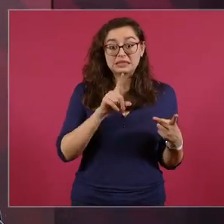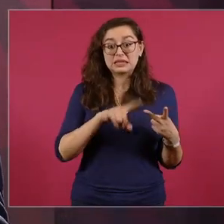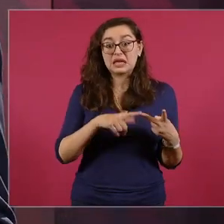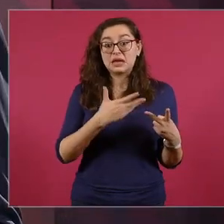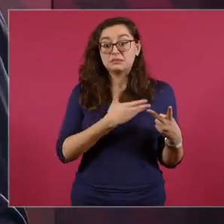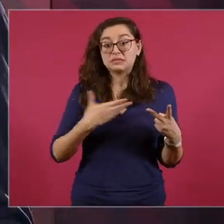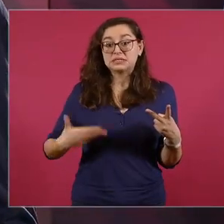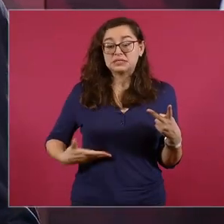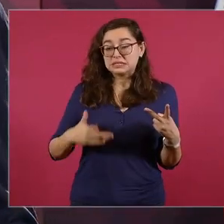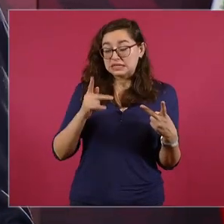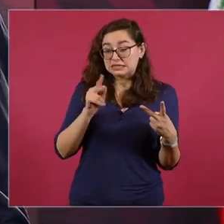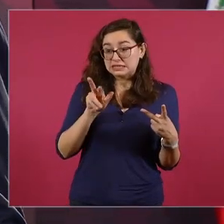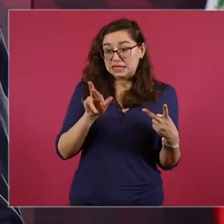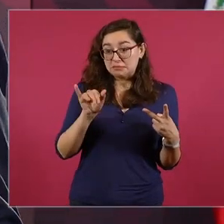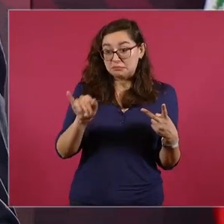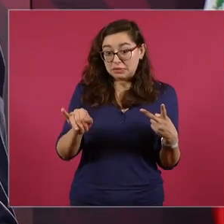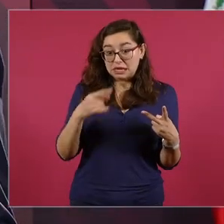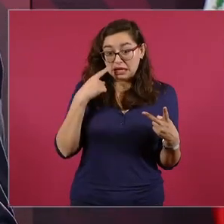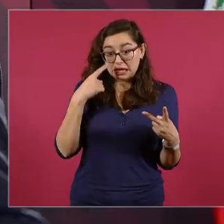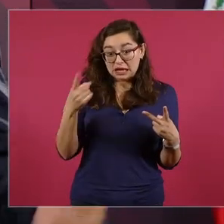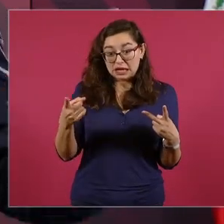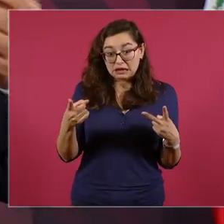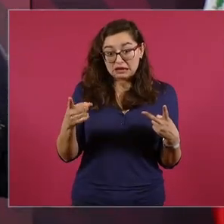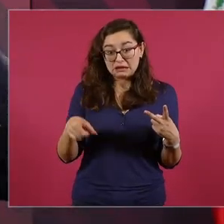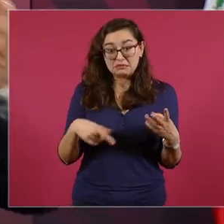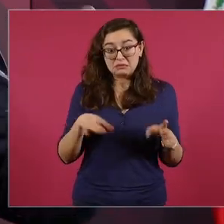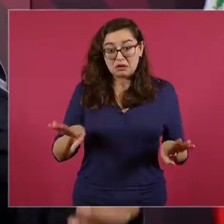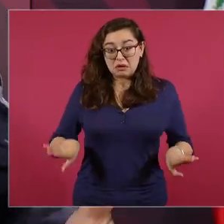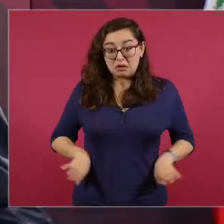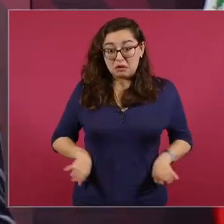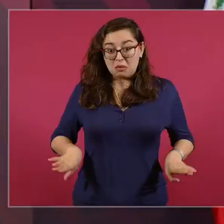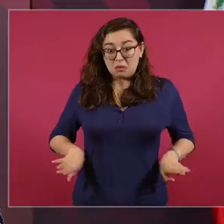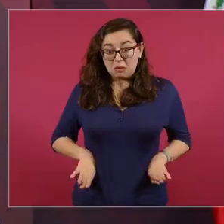presidente del PRI como si